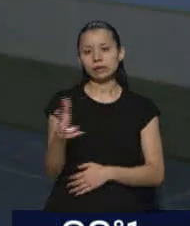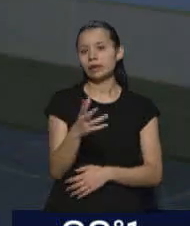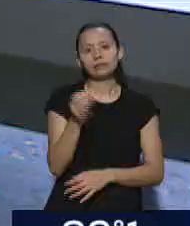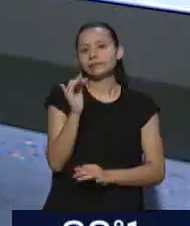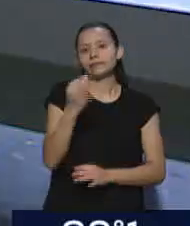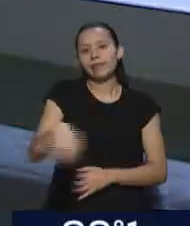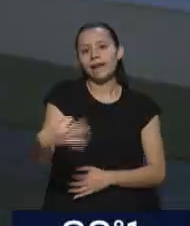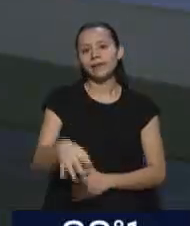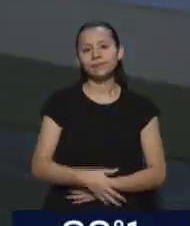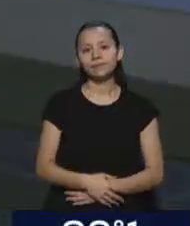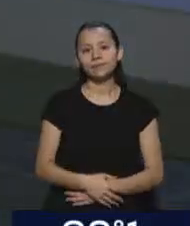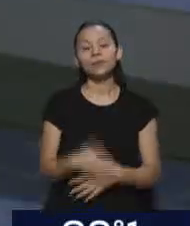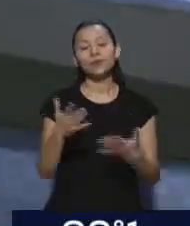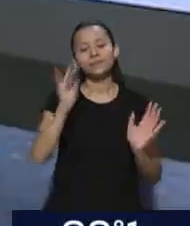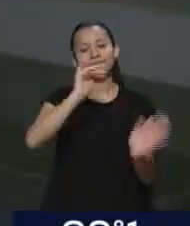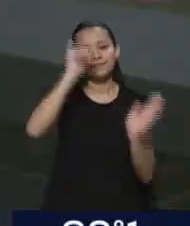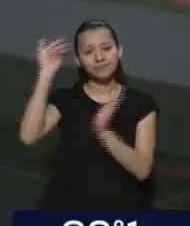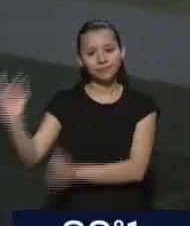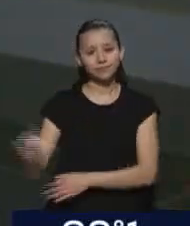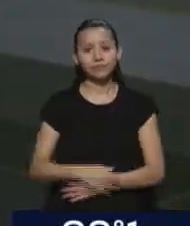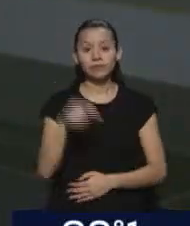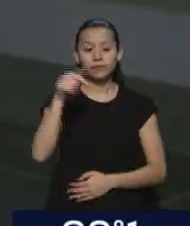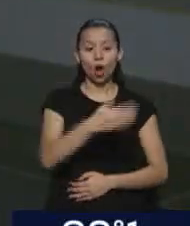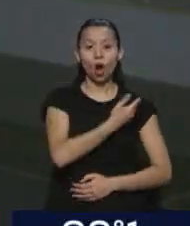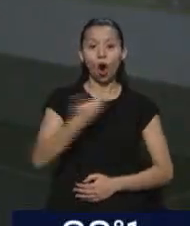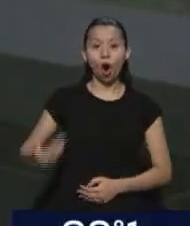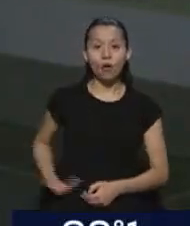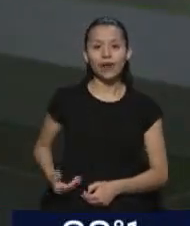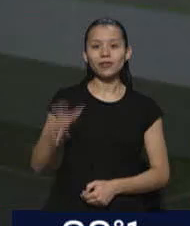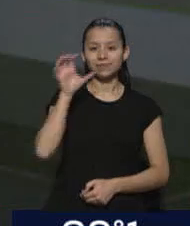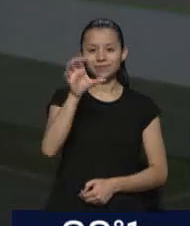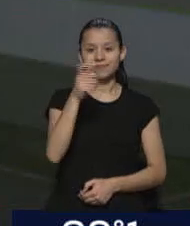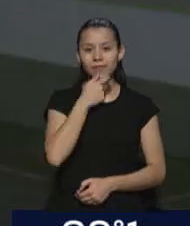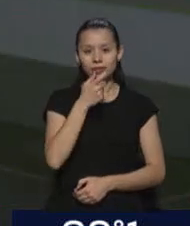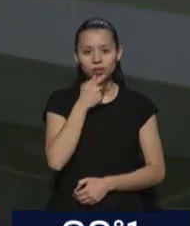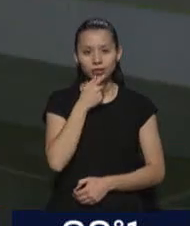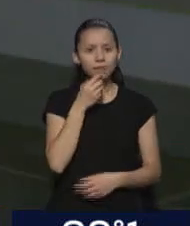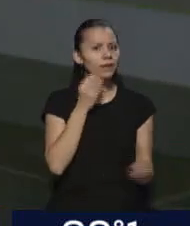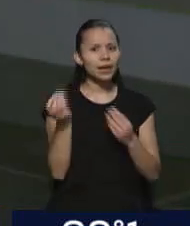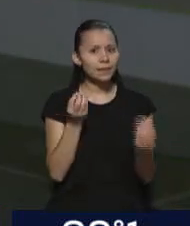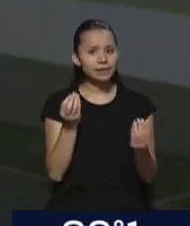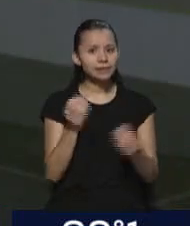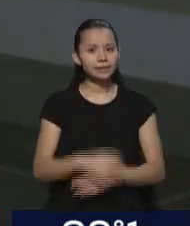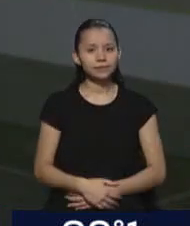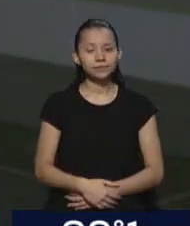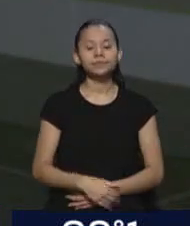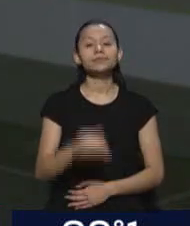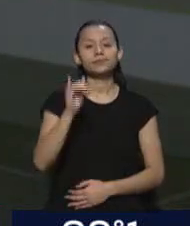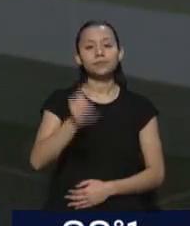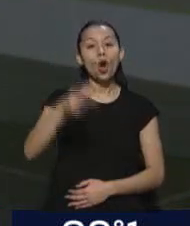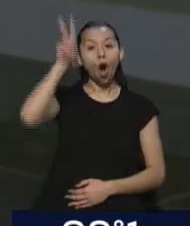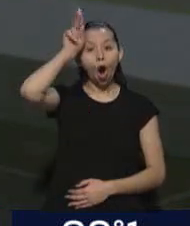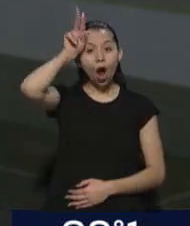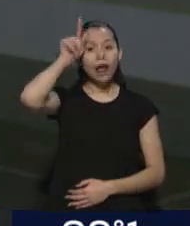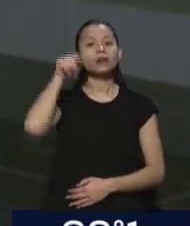La página, se terminó el tema de las calles, nos vamos al gobierno, pero de la provincia. Bueno, finalmente Alfredo Cornejo les